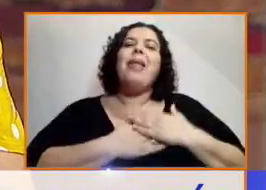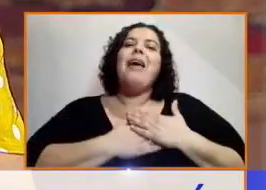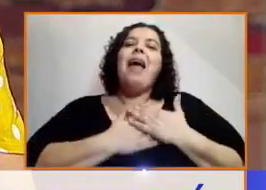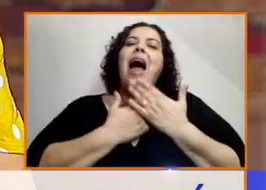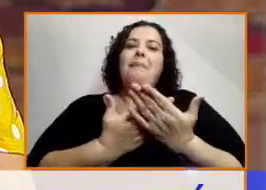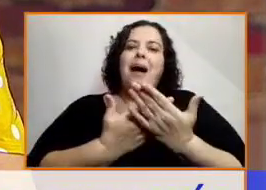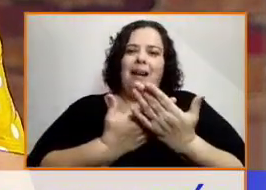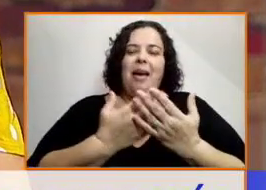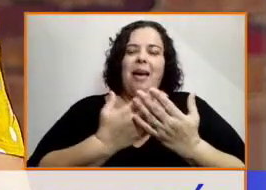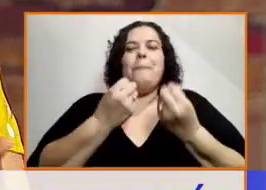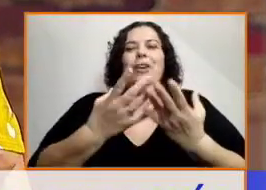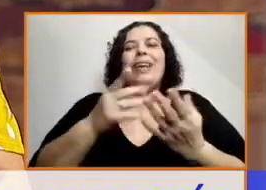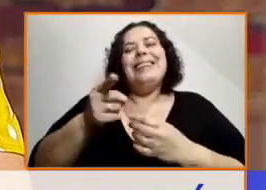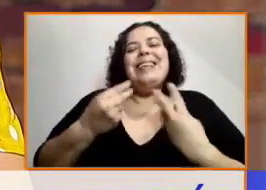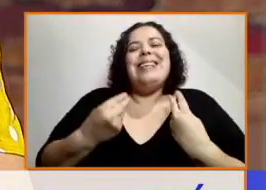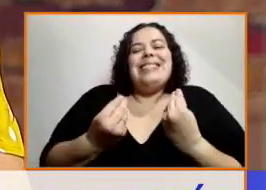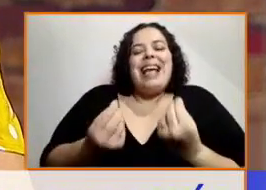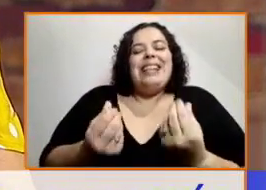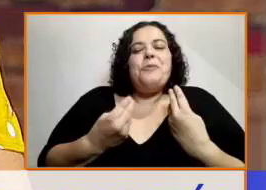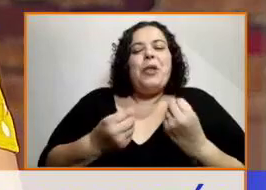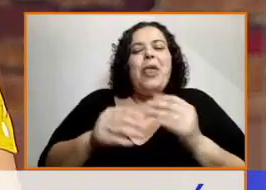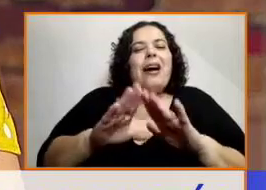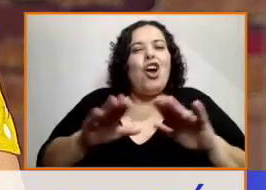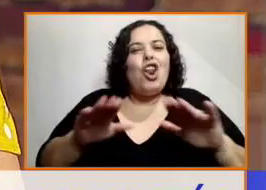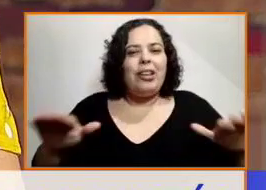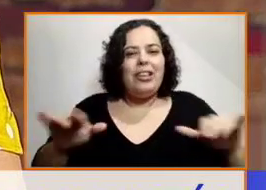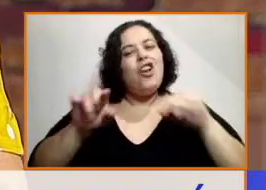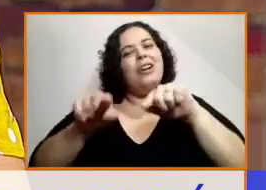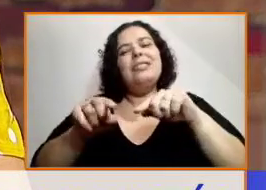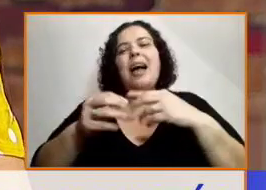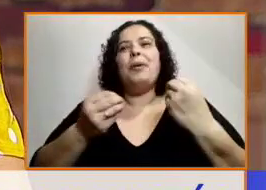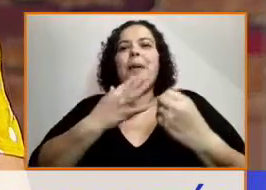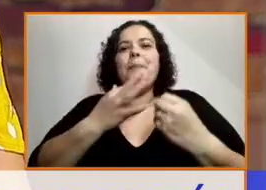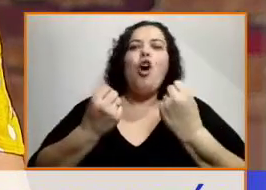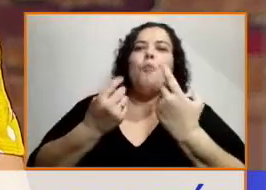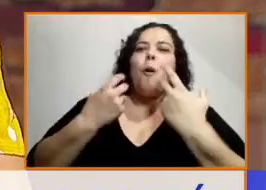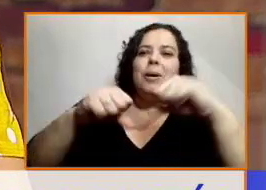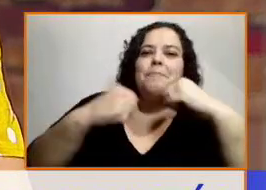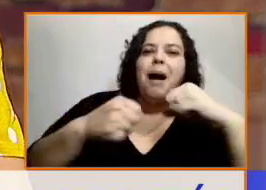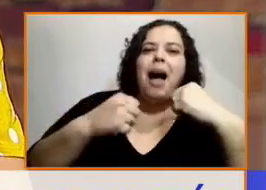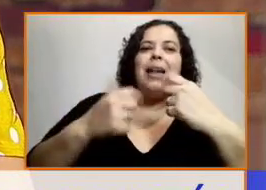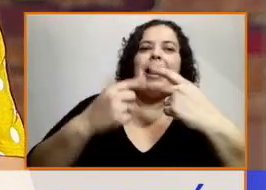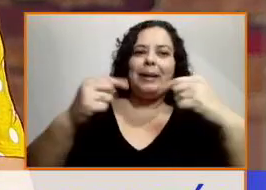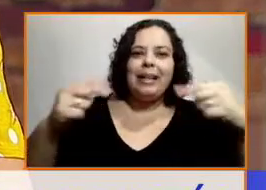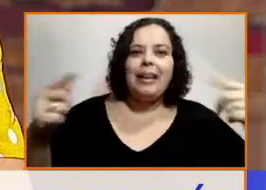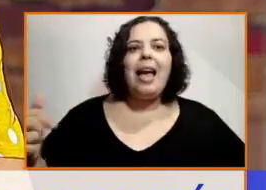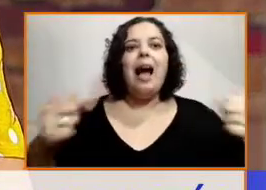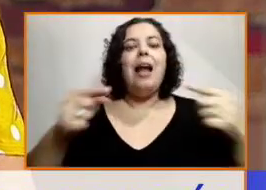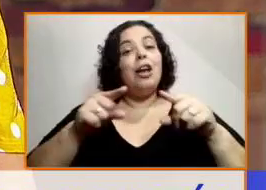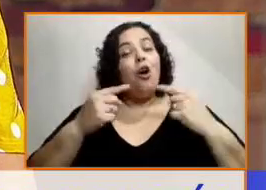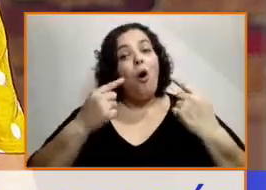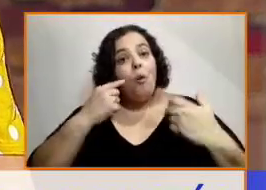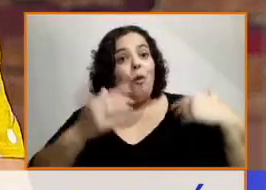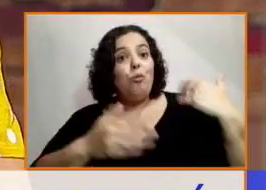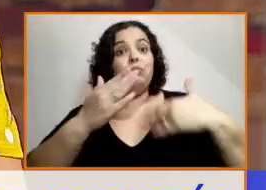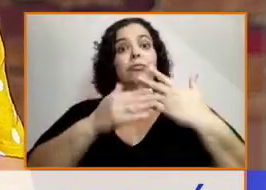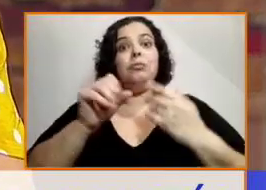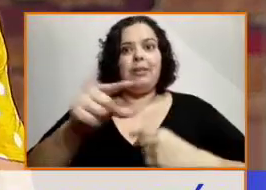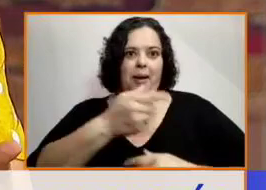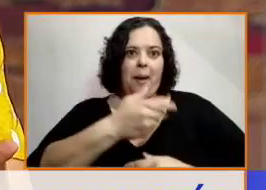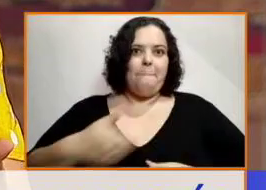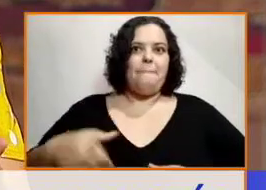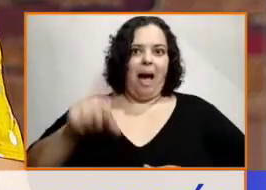cómo prepara los materiales, cómo lleva adelante su profesión. Eso me hizo ver otra forma,